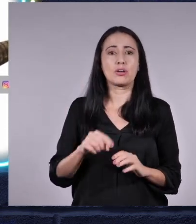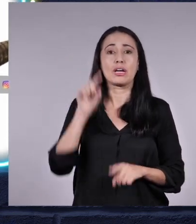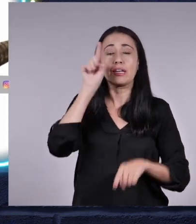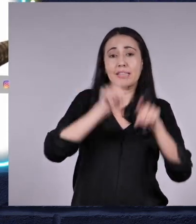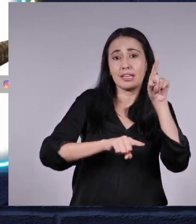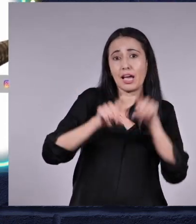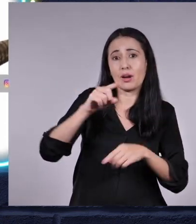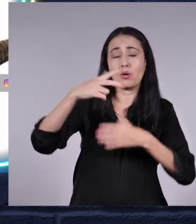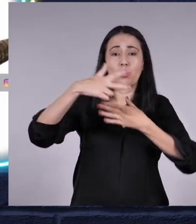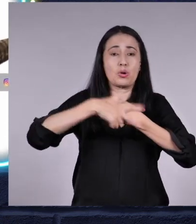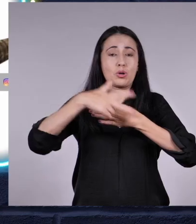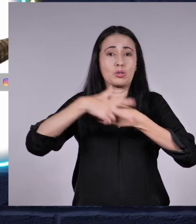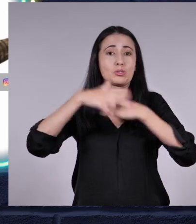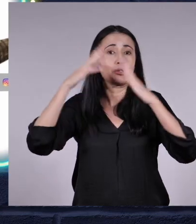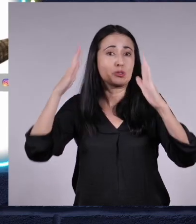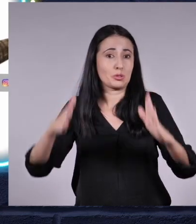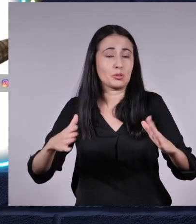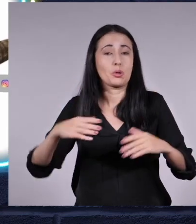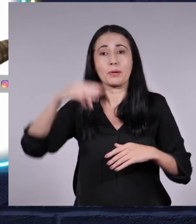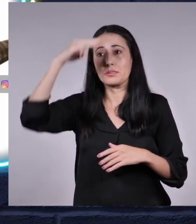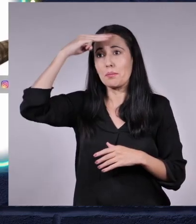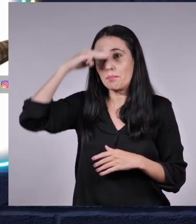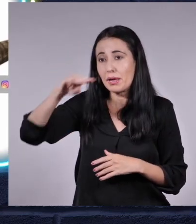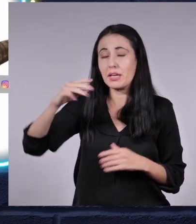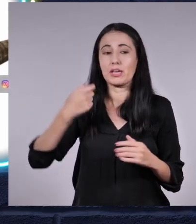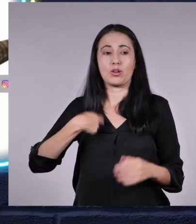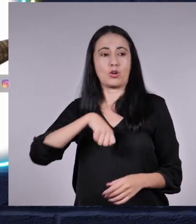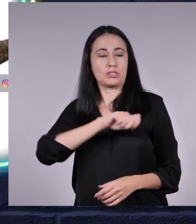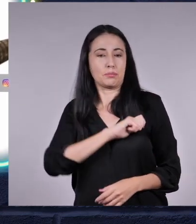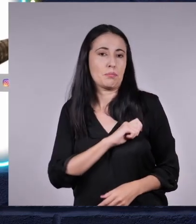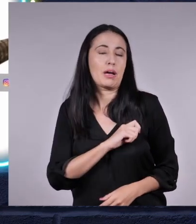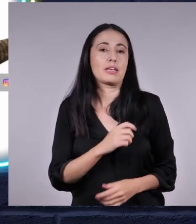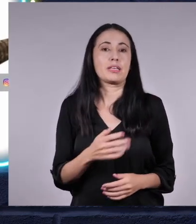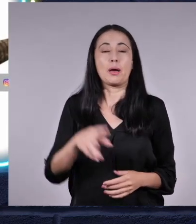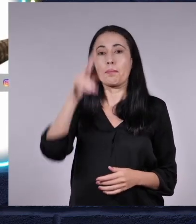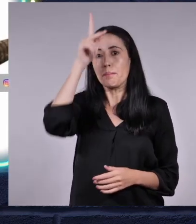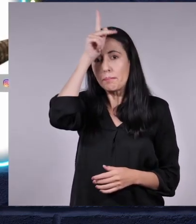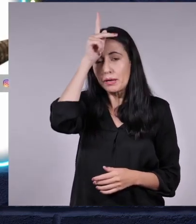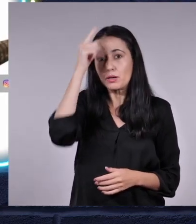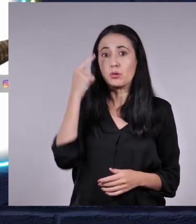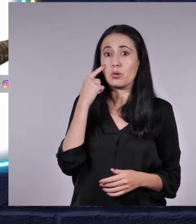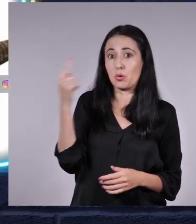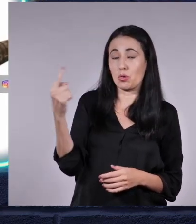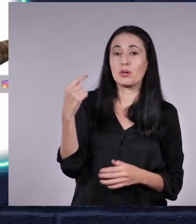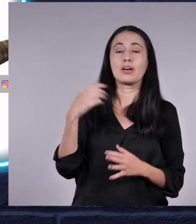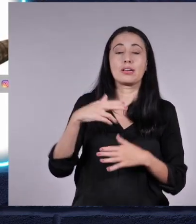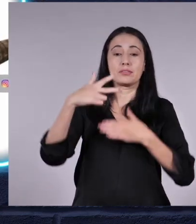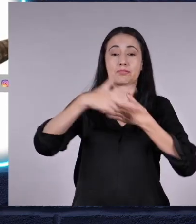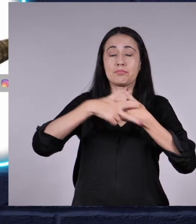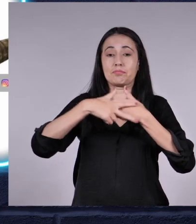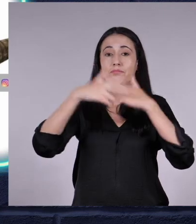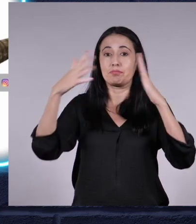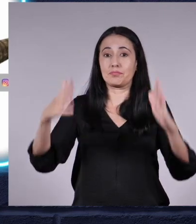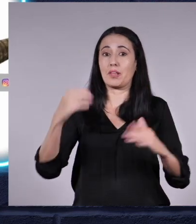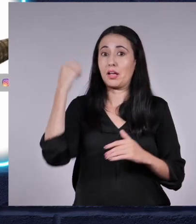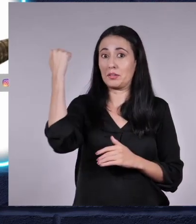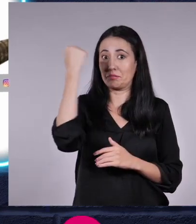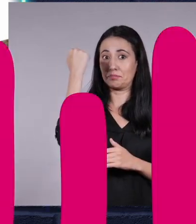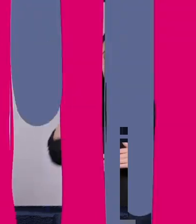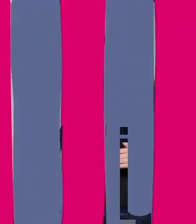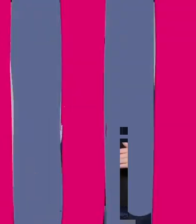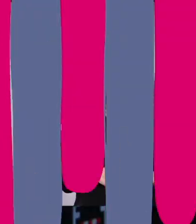Y Kat Voltres, de México. Que trabaja en la NASA y sube cosas súper bacanas a su perfil de TikTok.